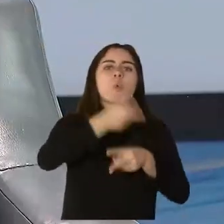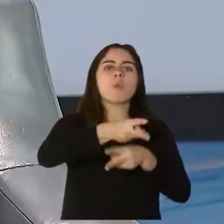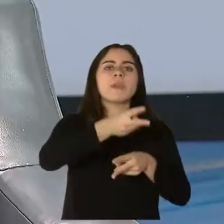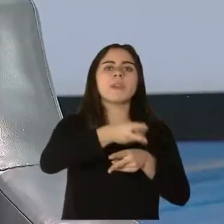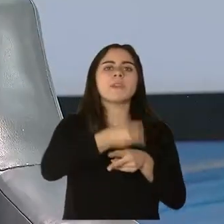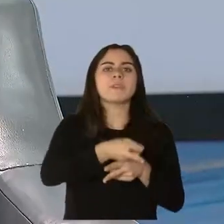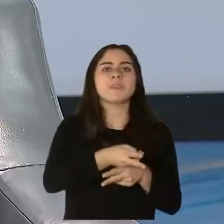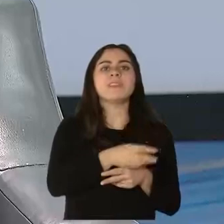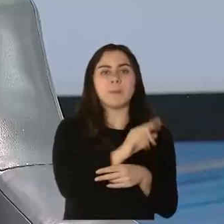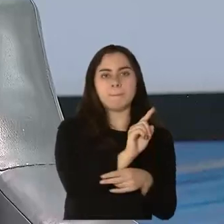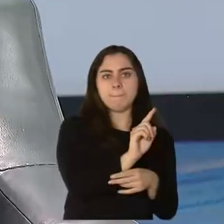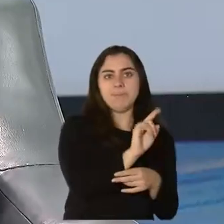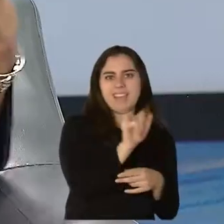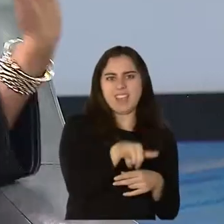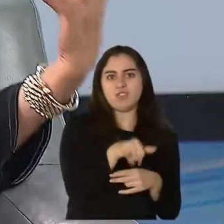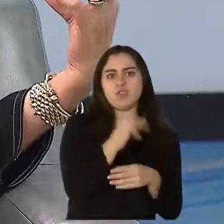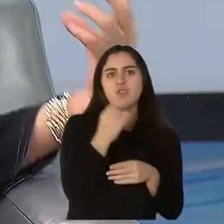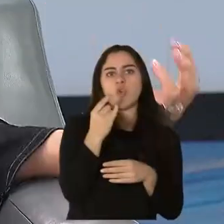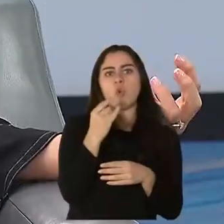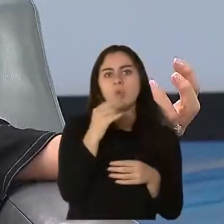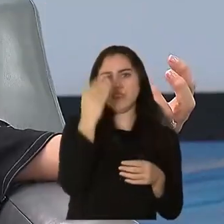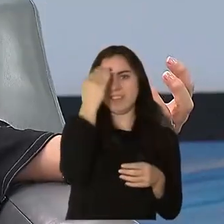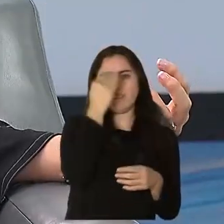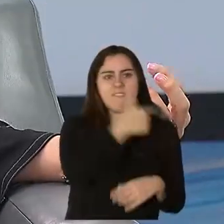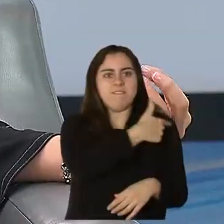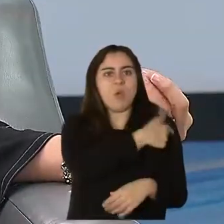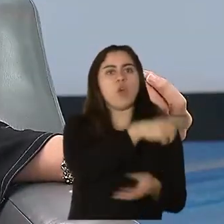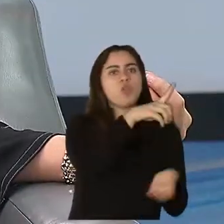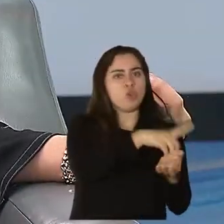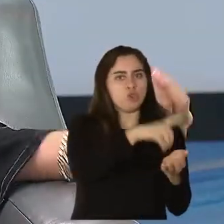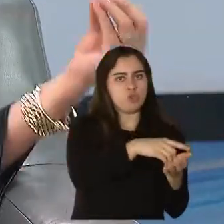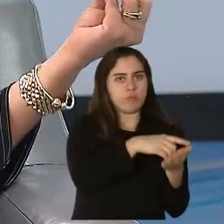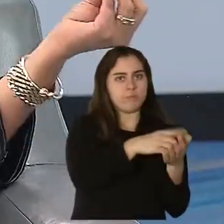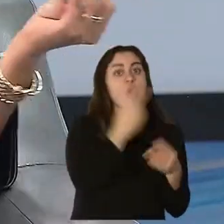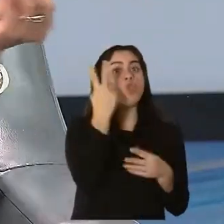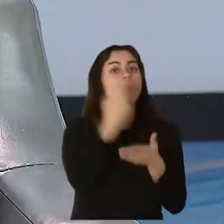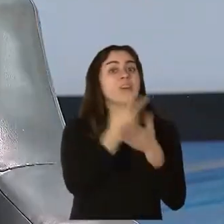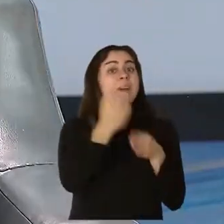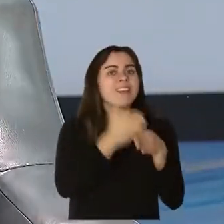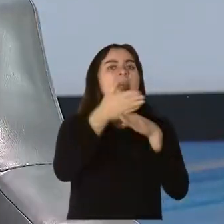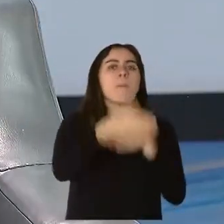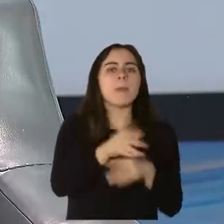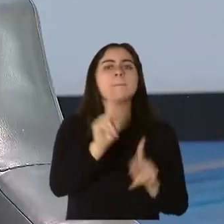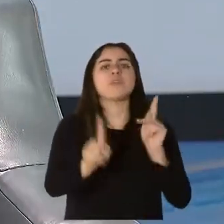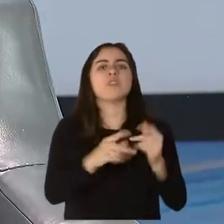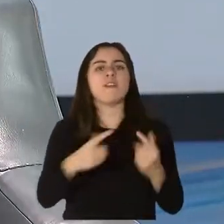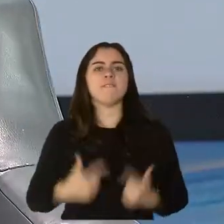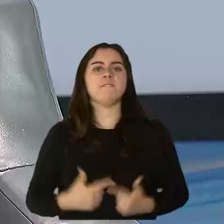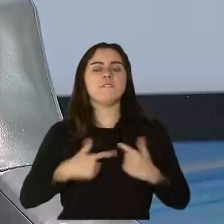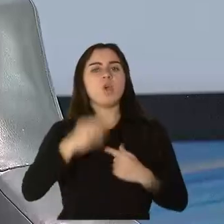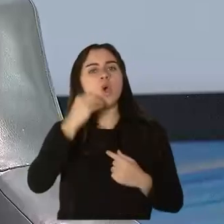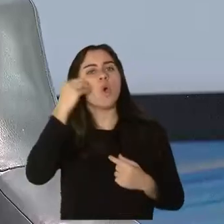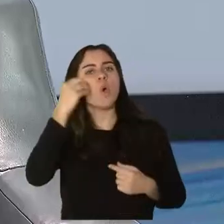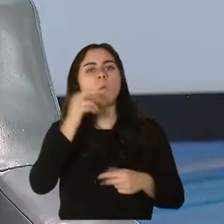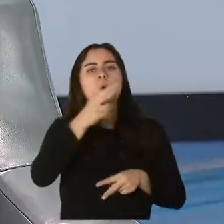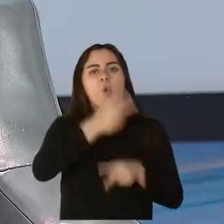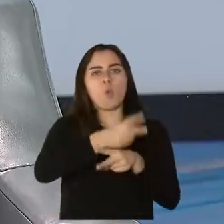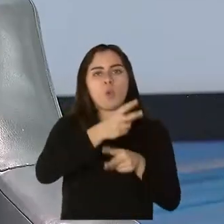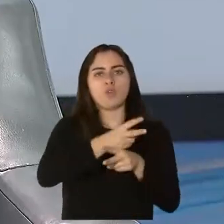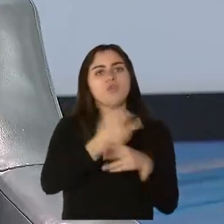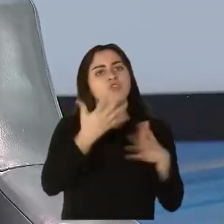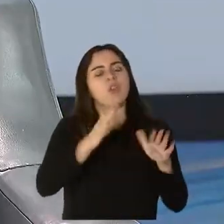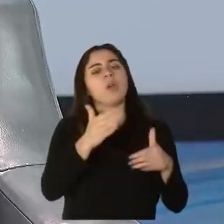dos semanas después que la vacunación de los profesionales de la salud se ha movido. Entendemos que el público